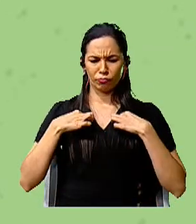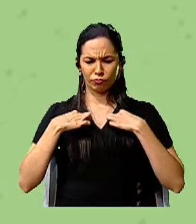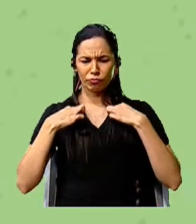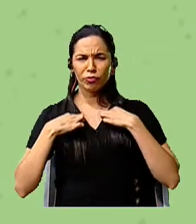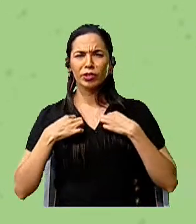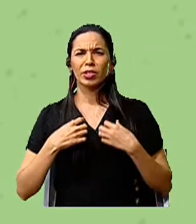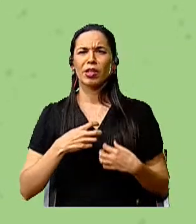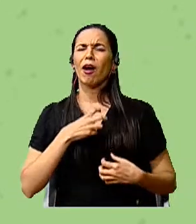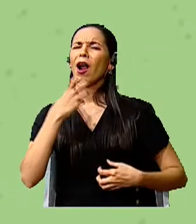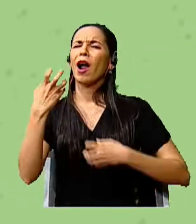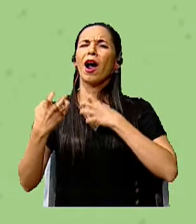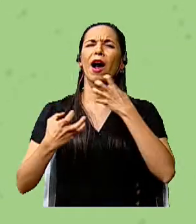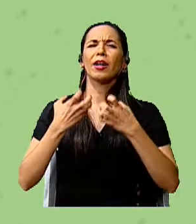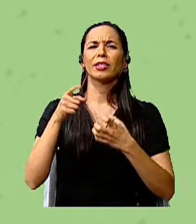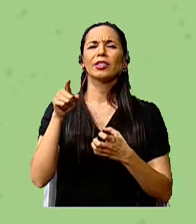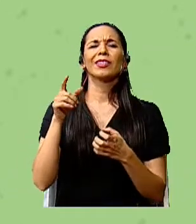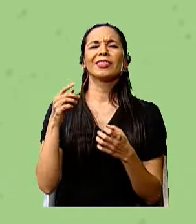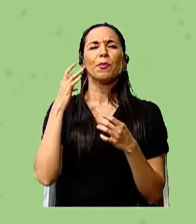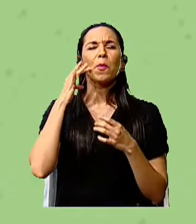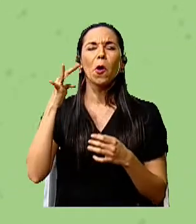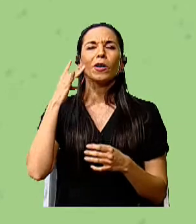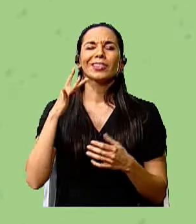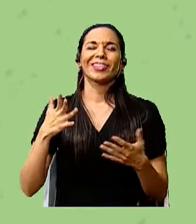y alegría de su música.